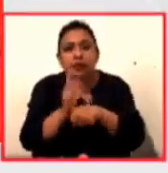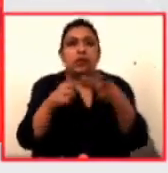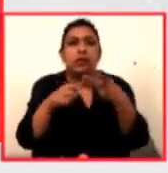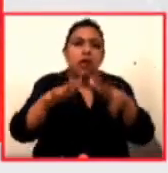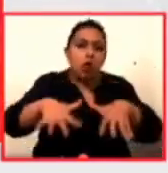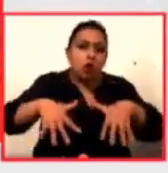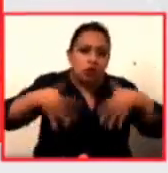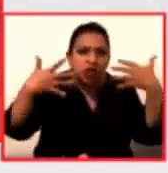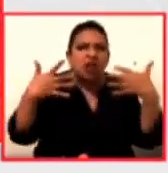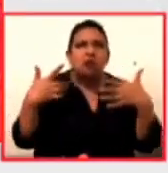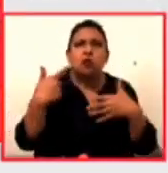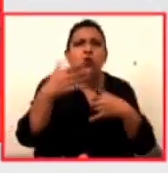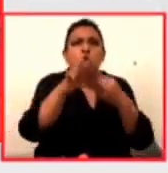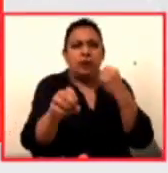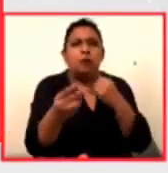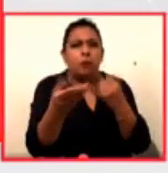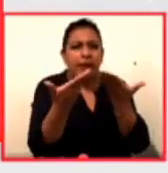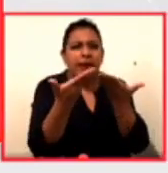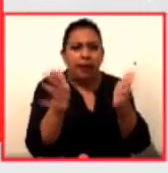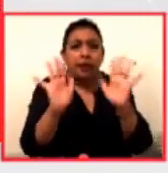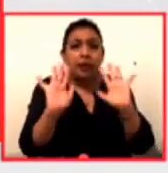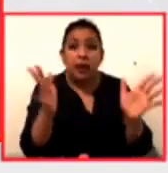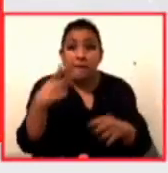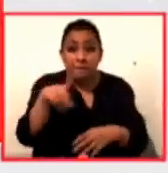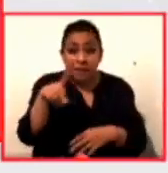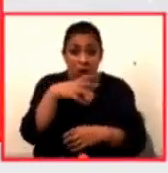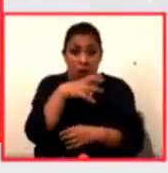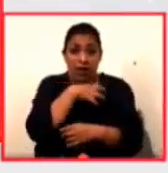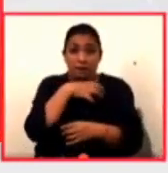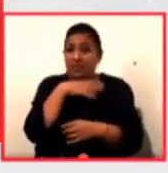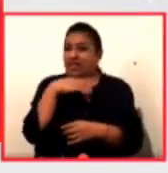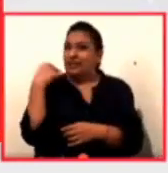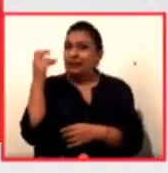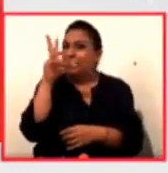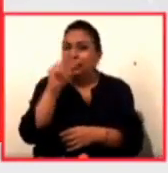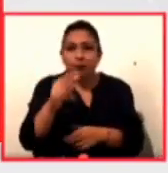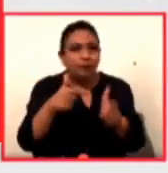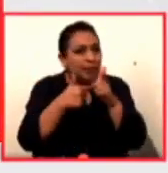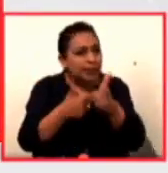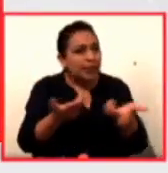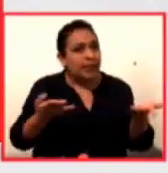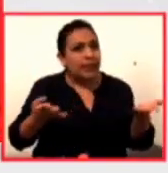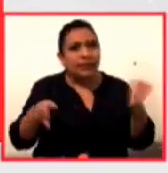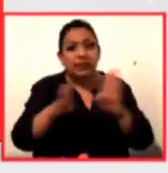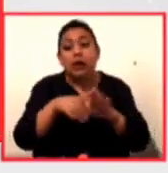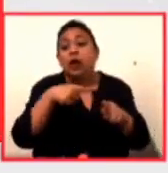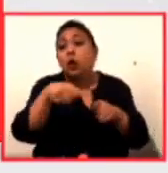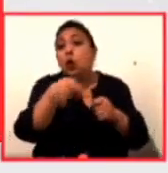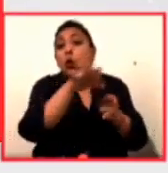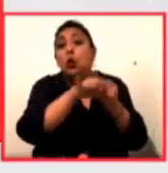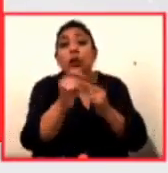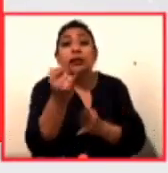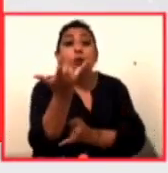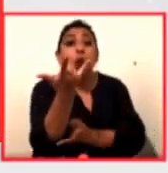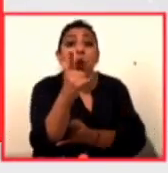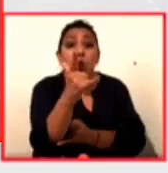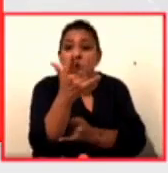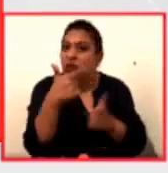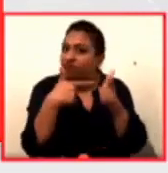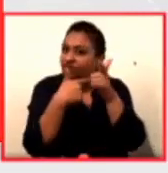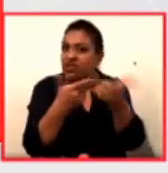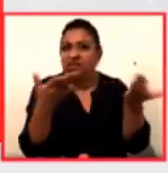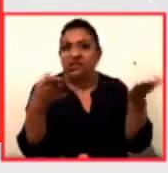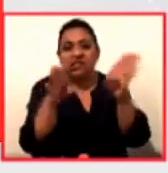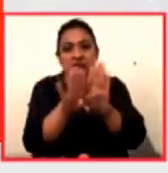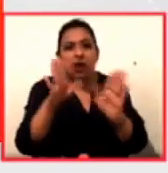ya a finales de mayo, pero no es el caso de la capital alemana, que continuarán cerrados hasta finales de julio. Esta propuesta